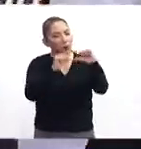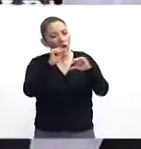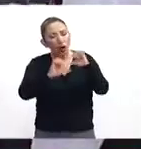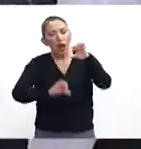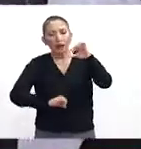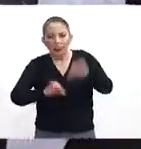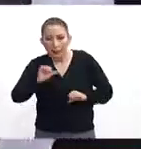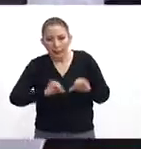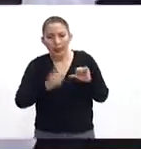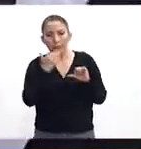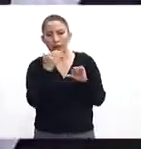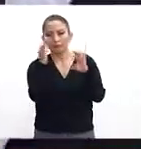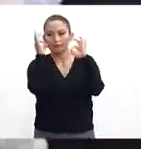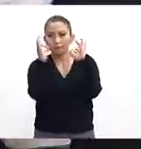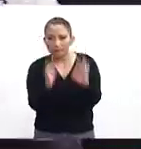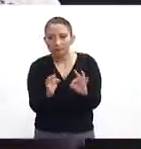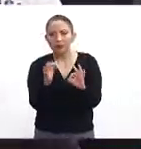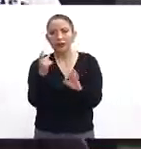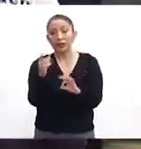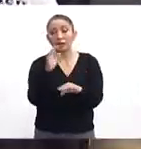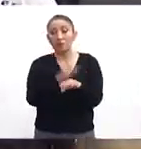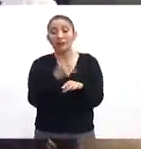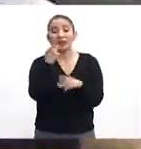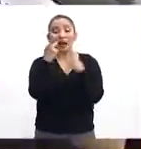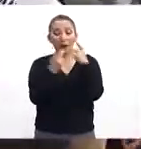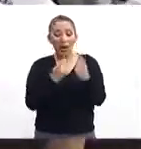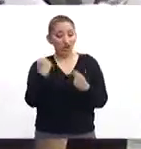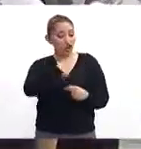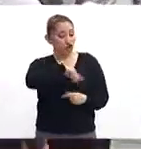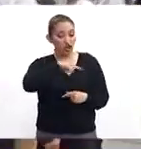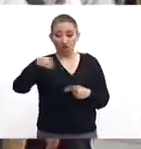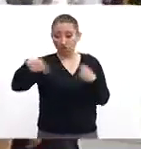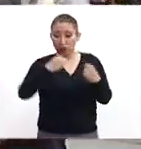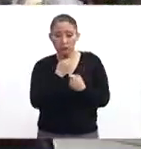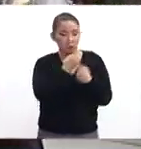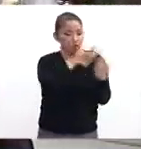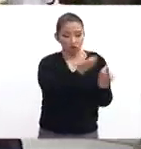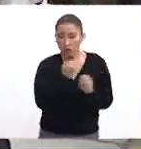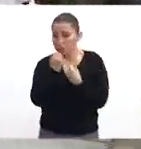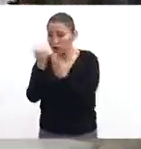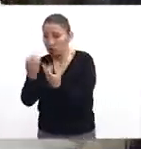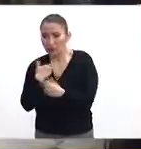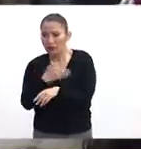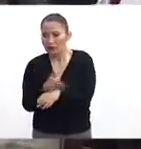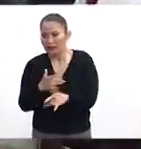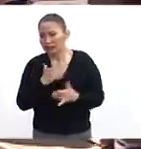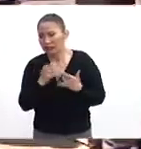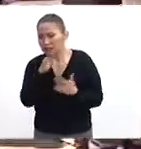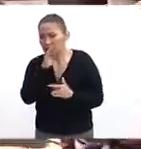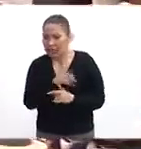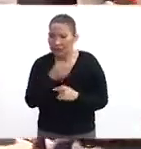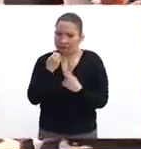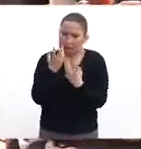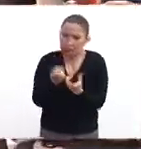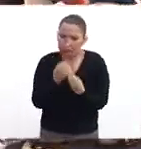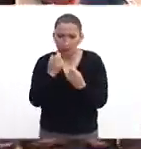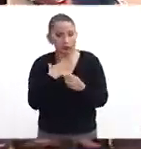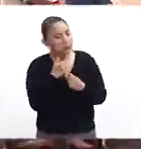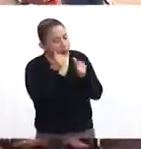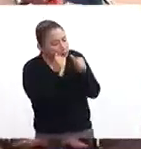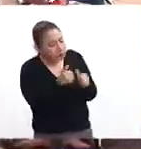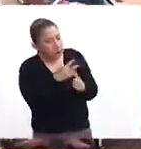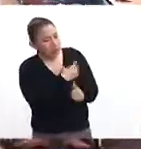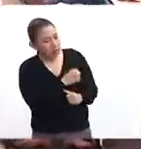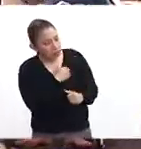esas actividades con la precaución y sobre todo que hablemos entre nosotros, con nuestras familias, qué sentimos al respecto, que escuchemos a nuestros